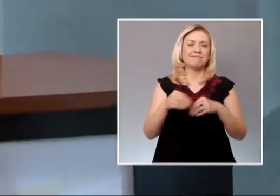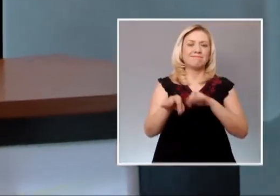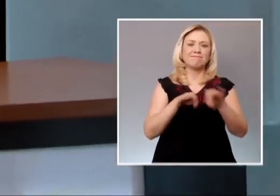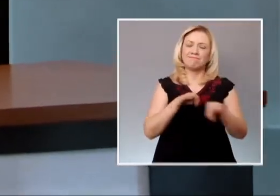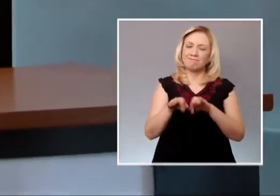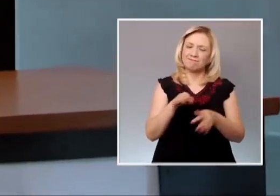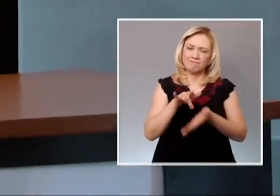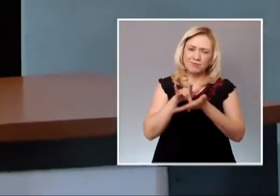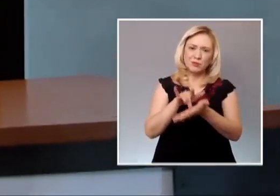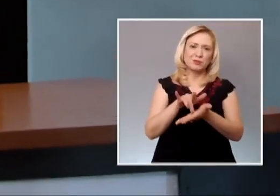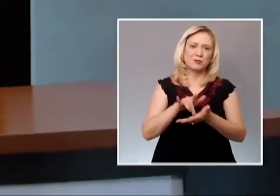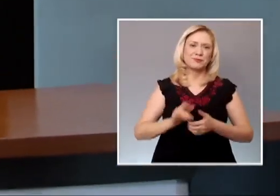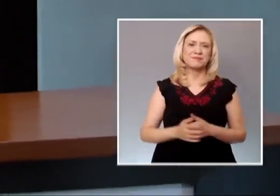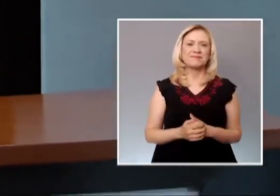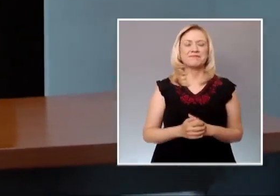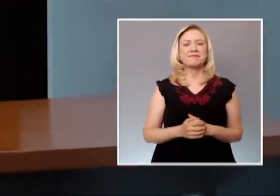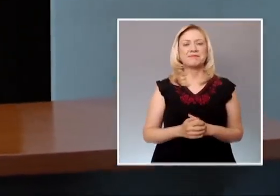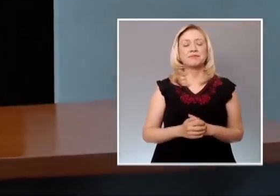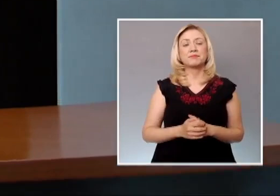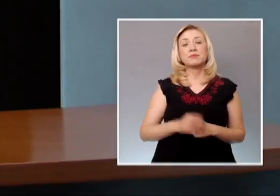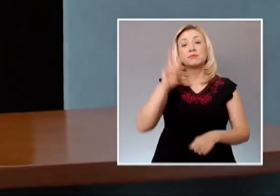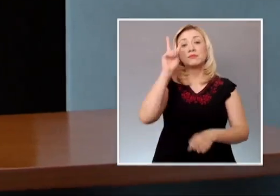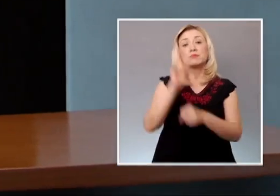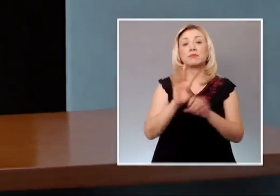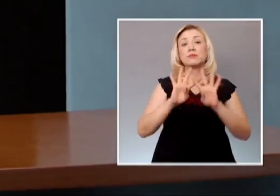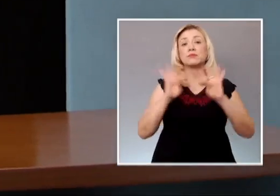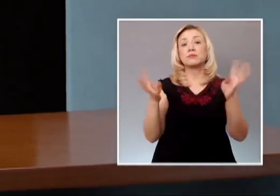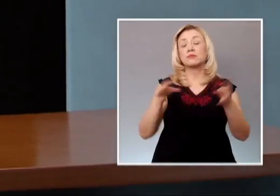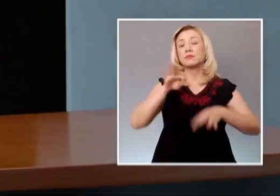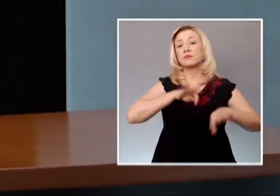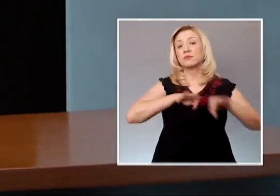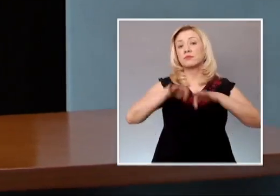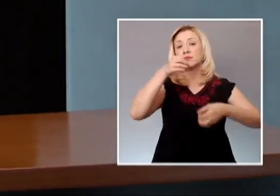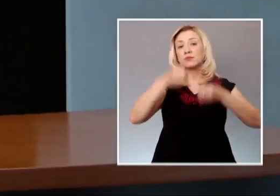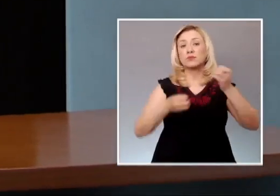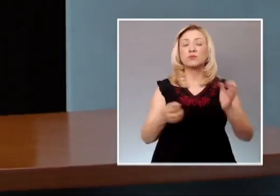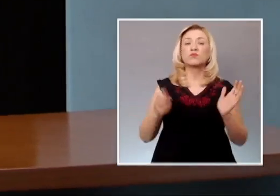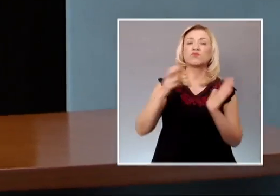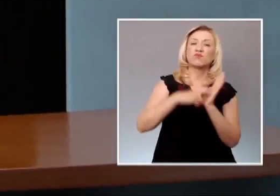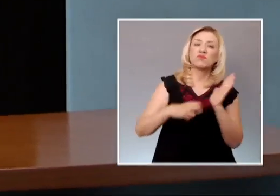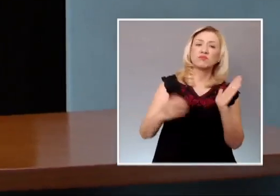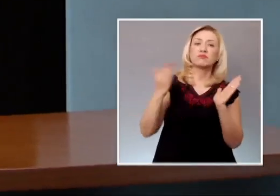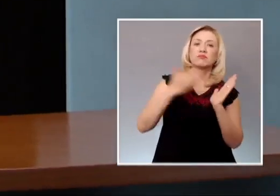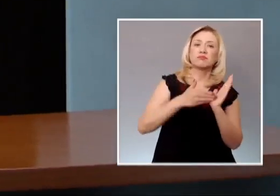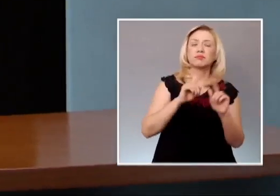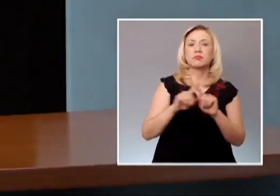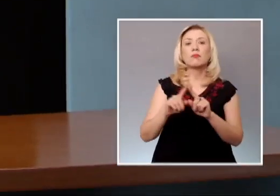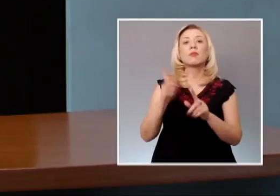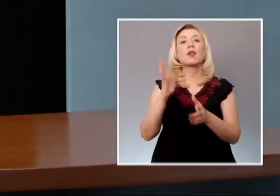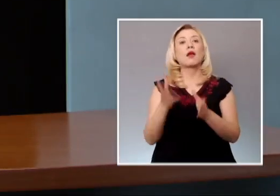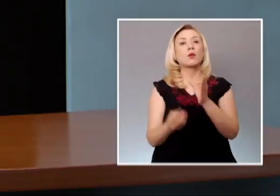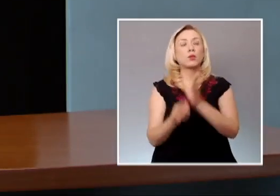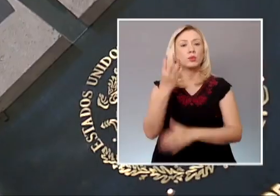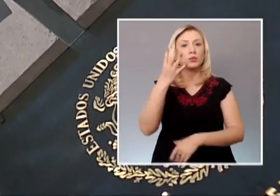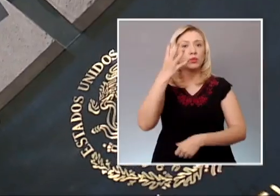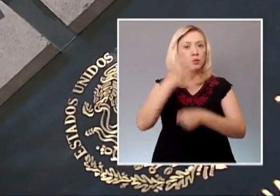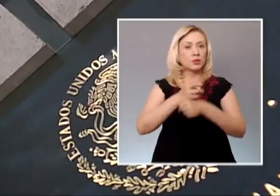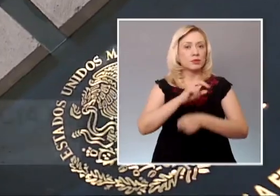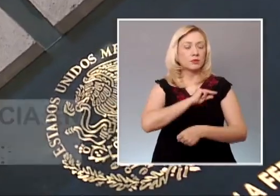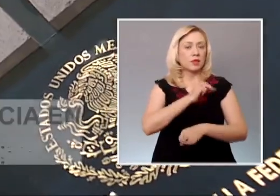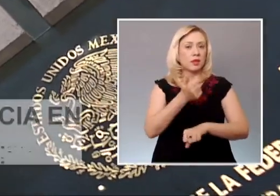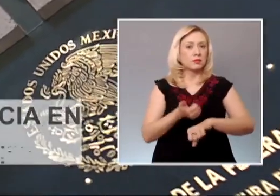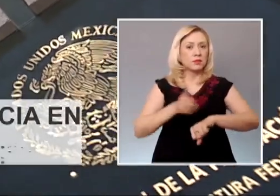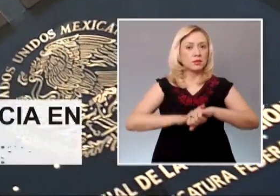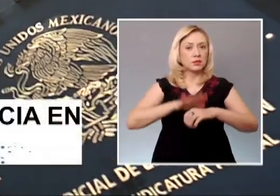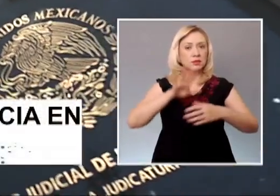El Consejo de la Judicatura Federal publicó el acuerdo que crea el cuarto tribunal colegiado en materia administrativa y penal del quinto